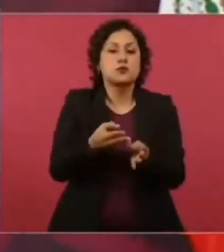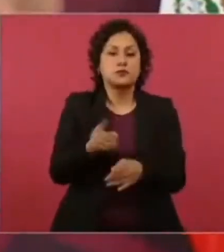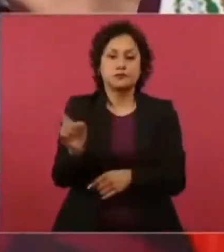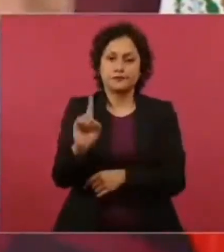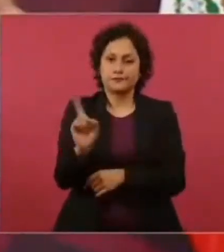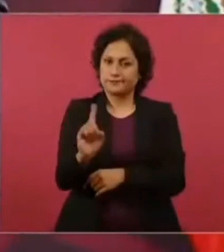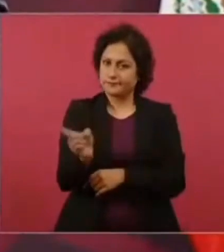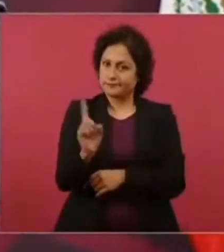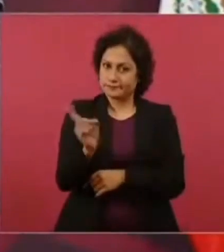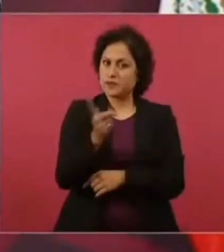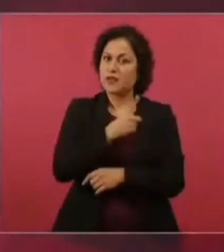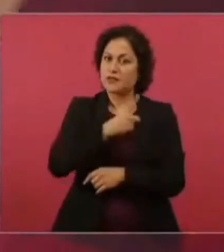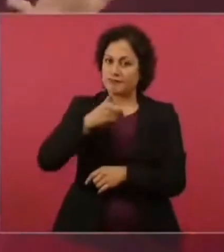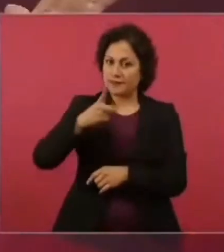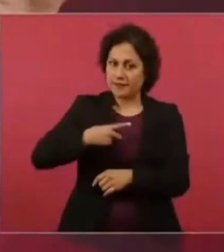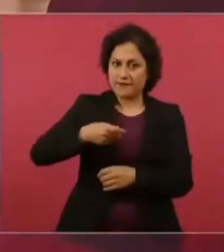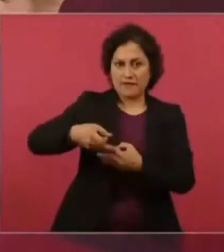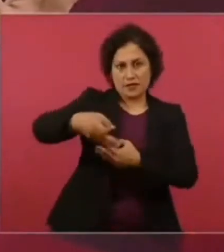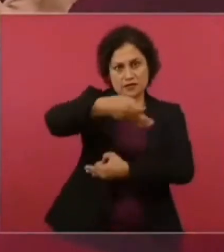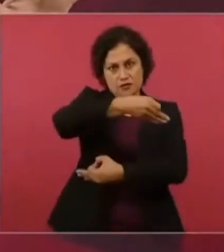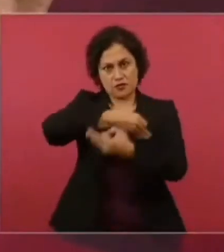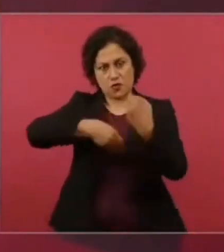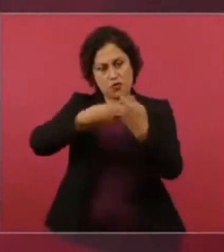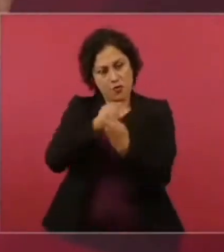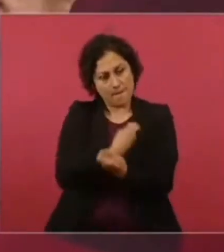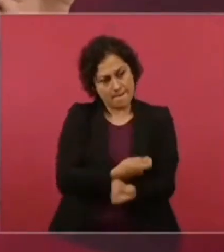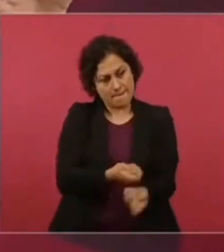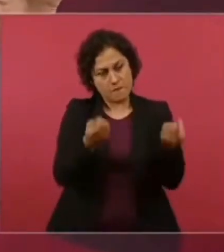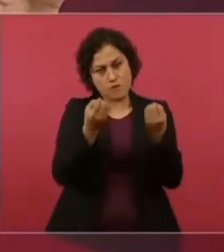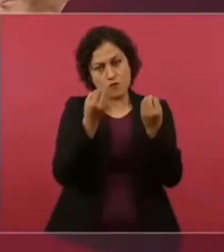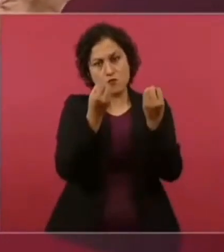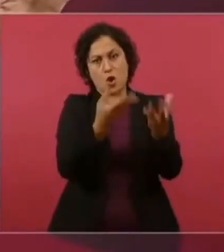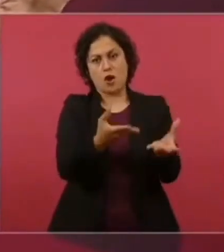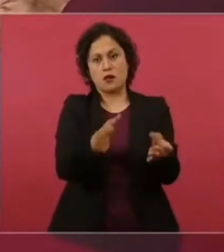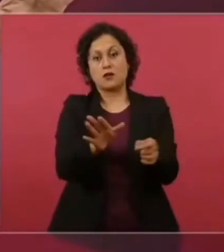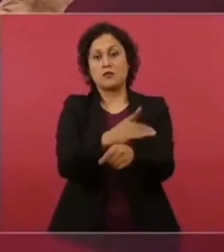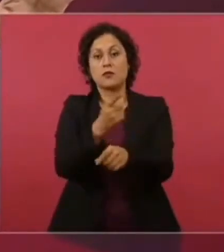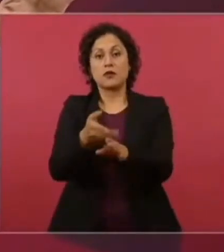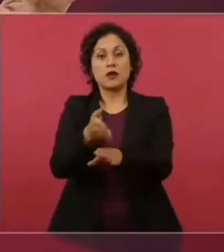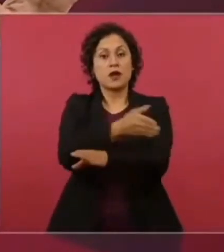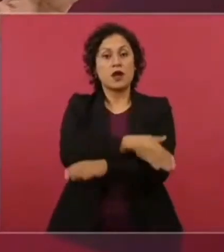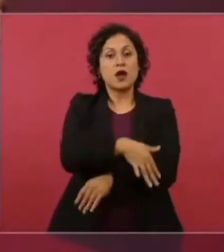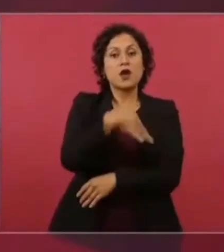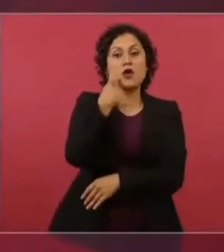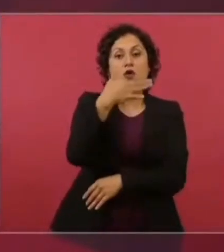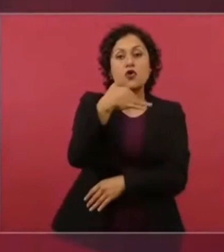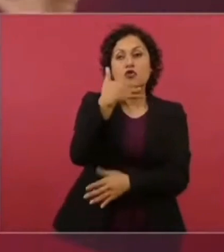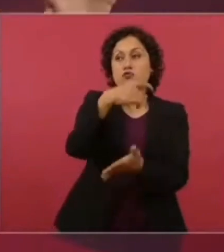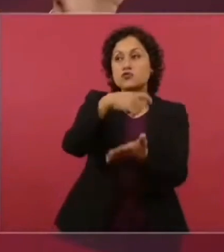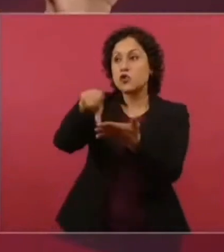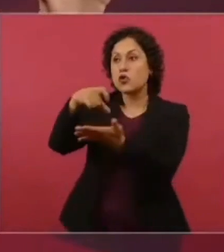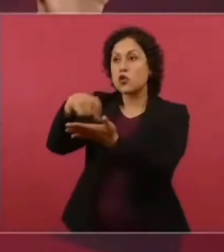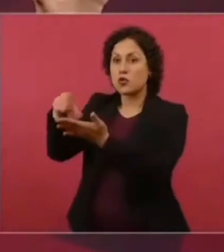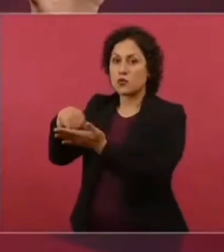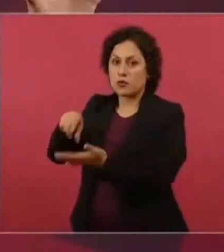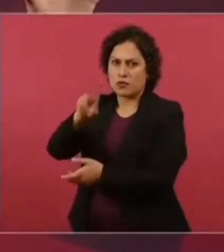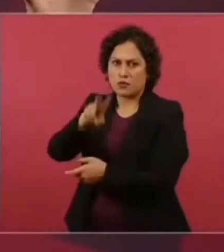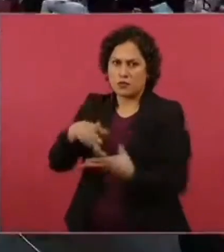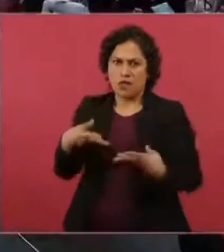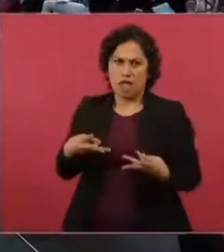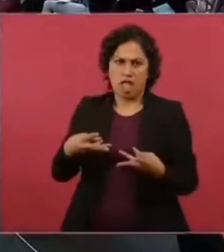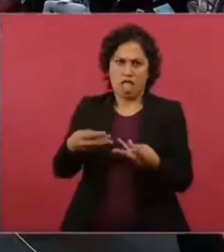eso acabamos con la corrupción en la compra de medicamentos. Porque se robaban muchísimo.